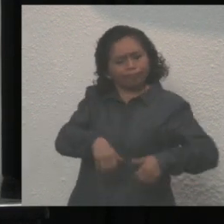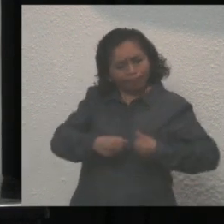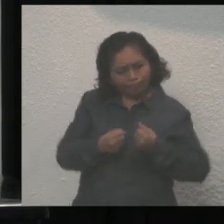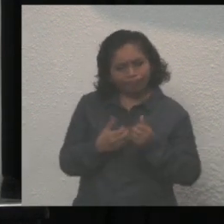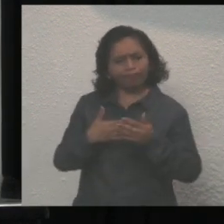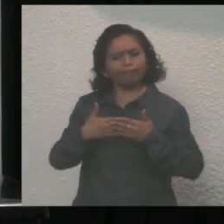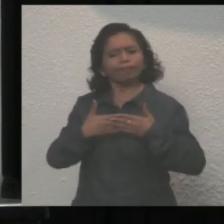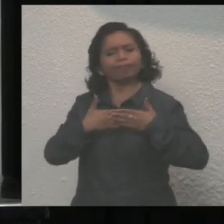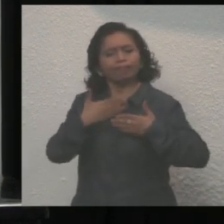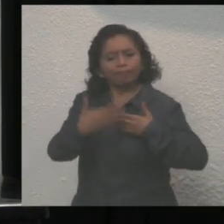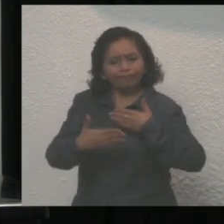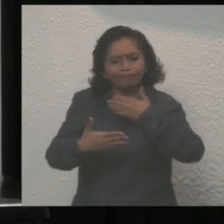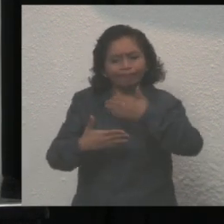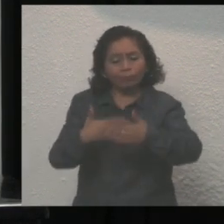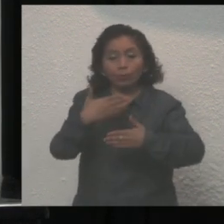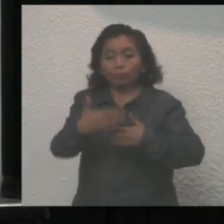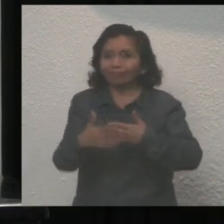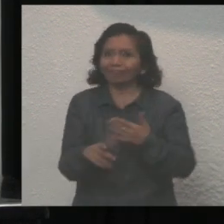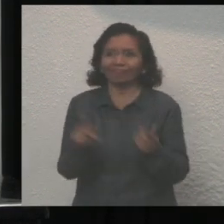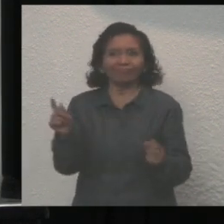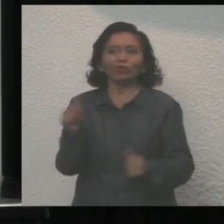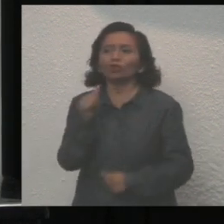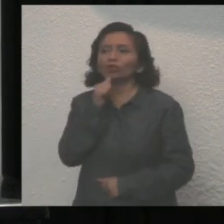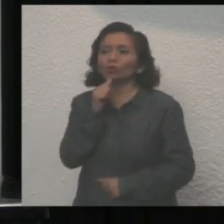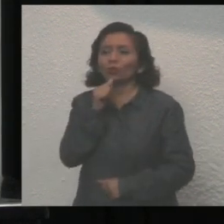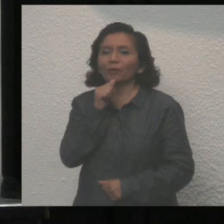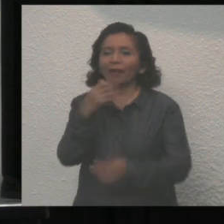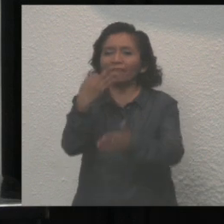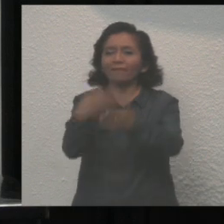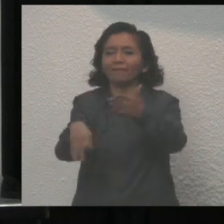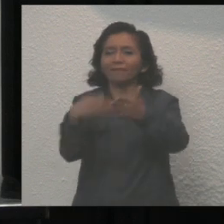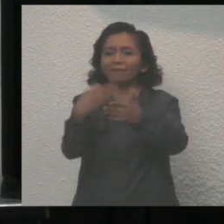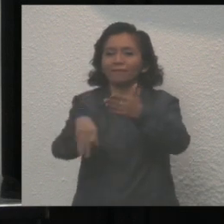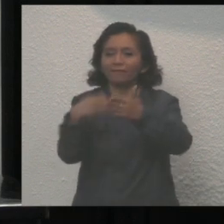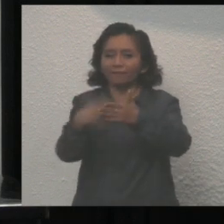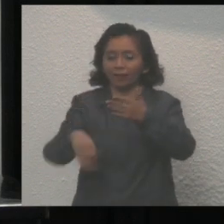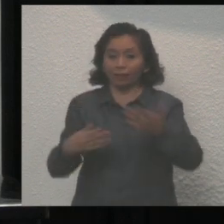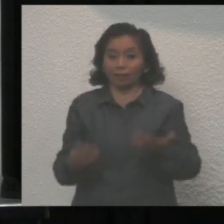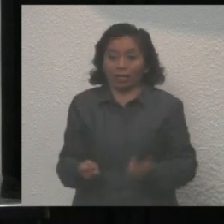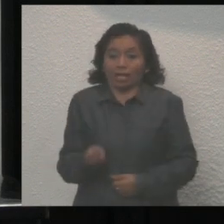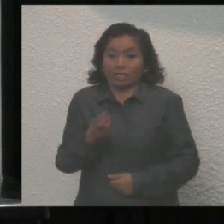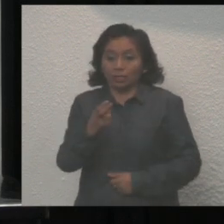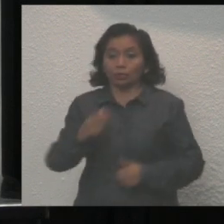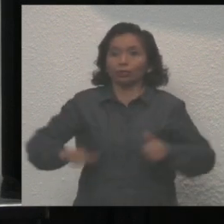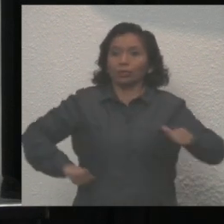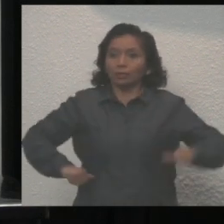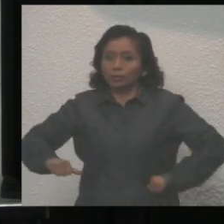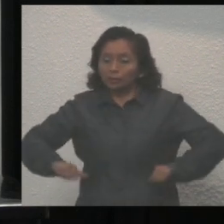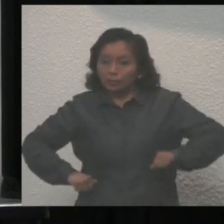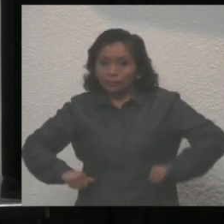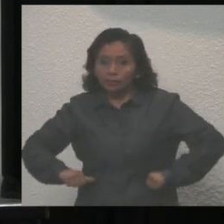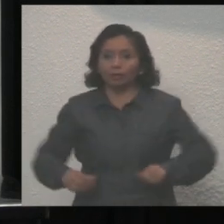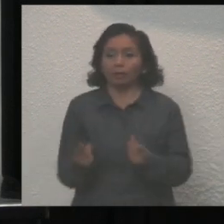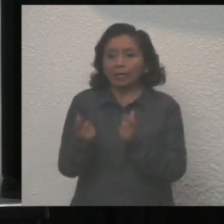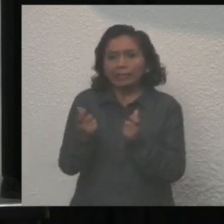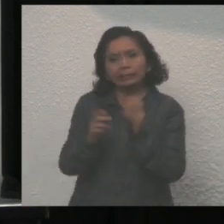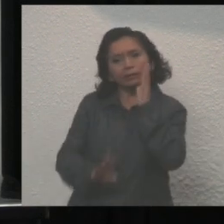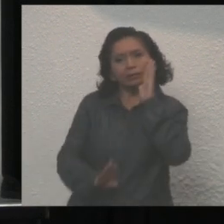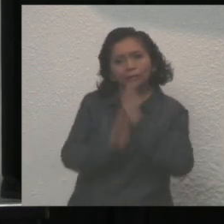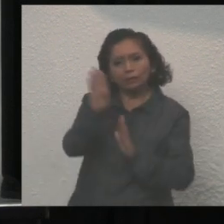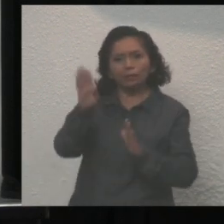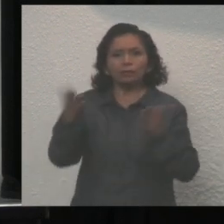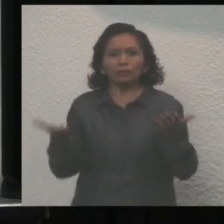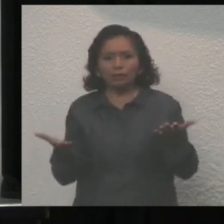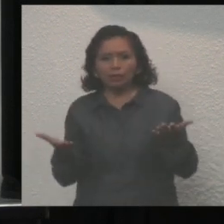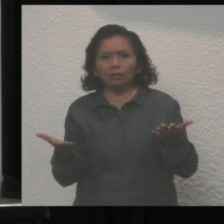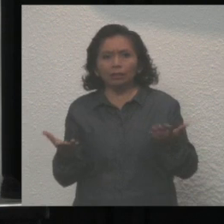aún no se logra resarcir el daño ocasionado. Y hablando de las acciones para mejorar la economía, debemos